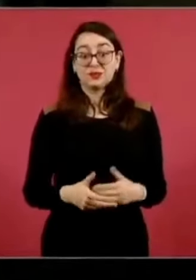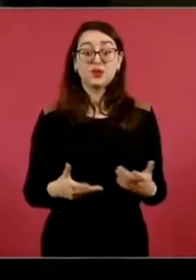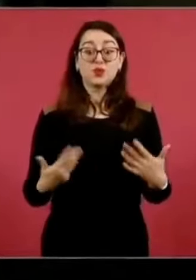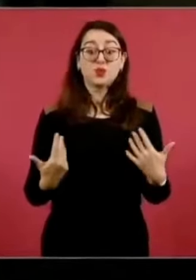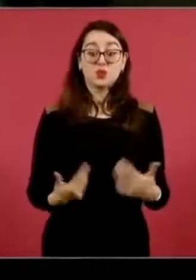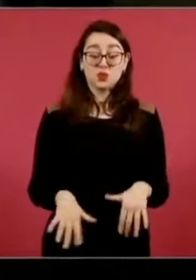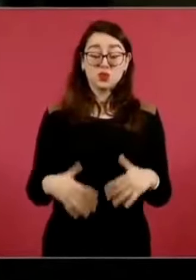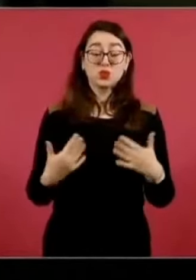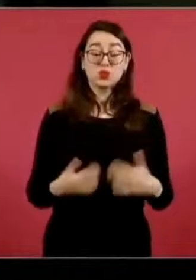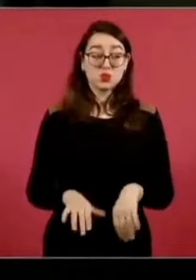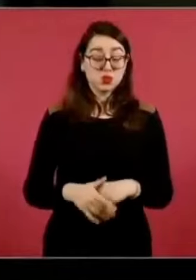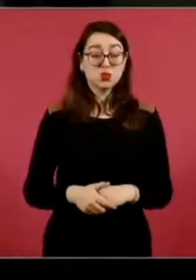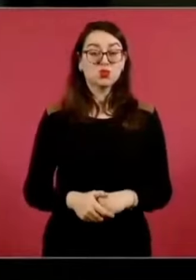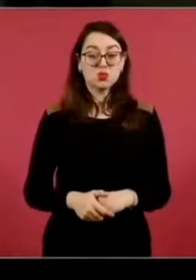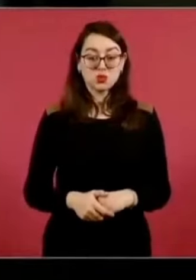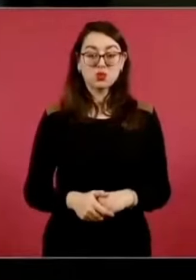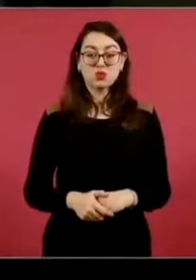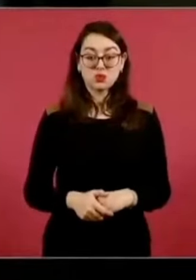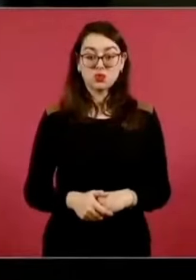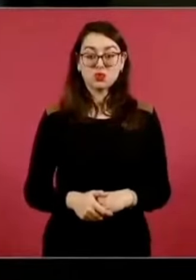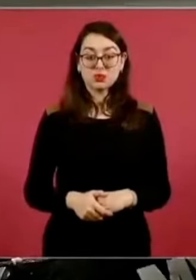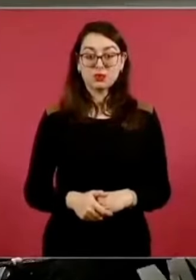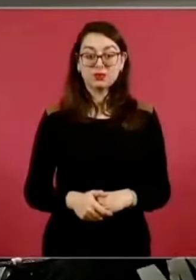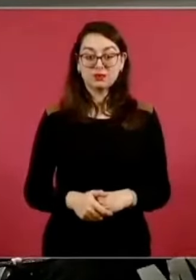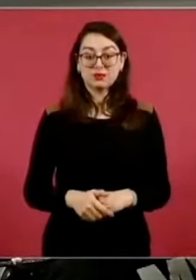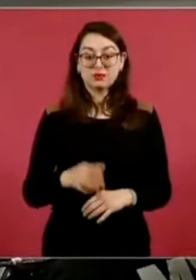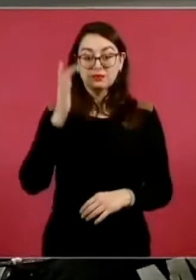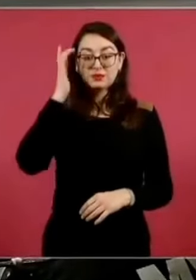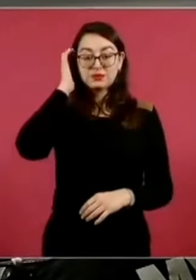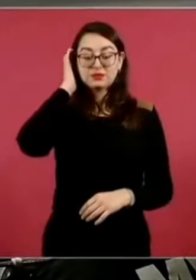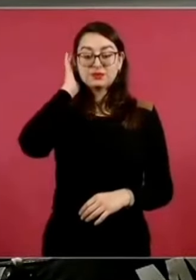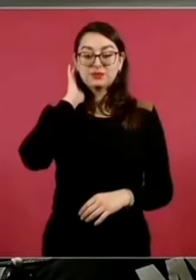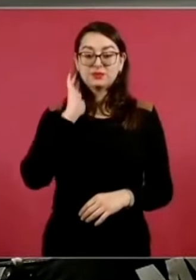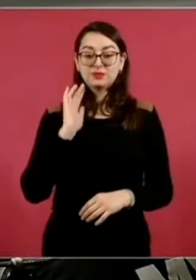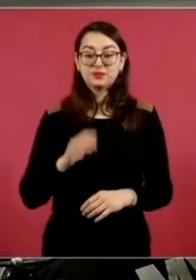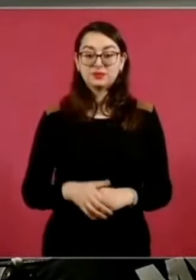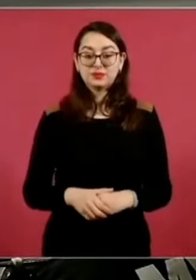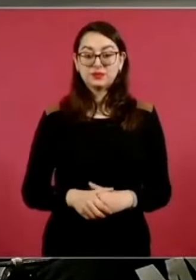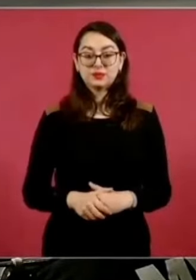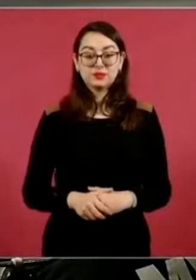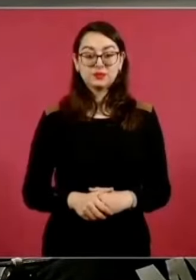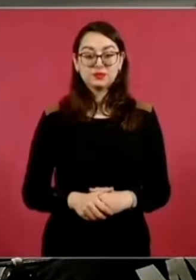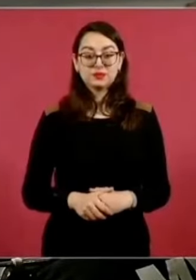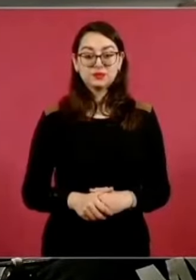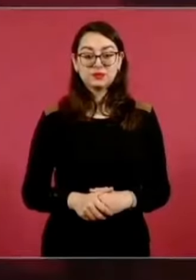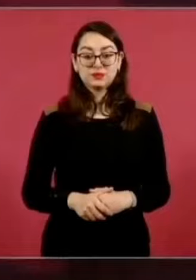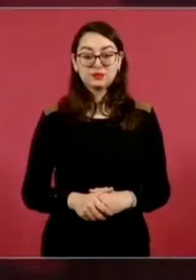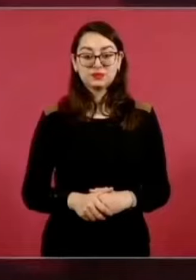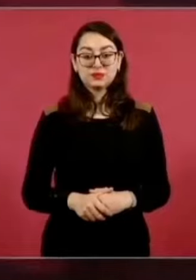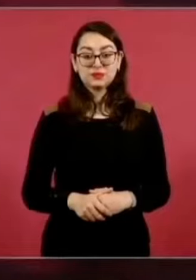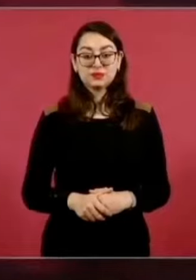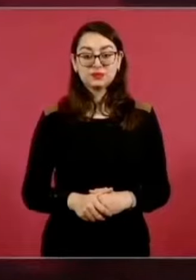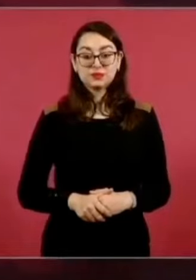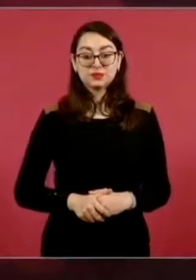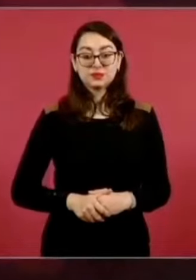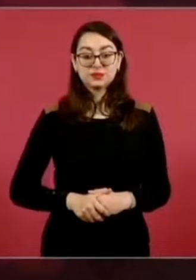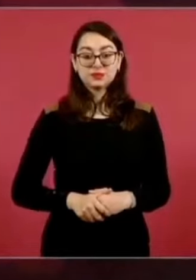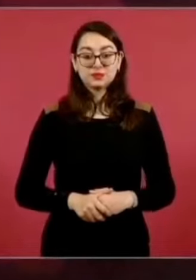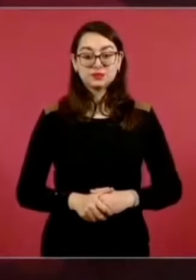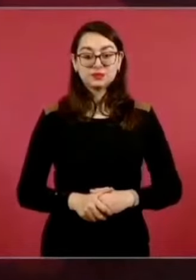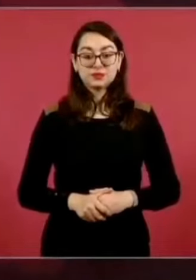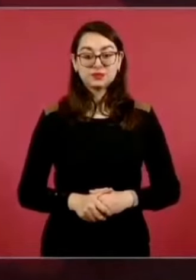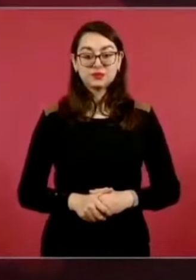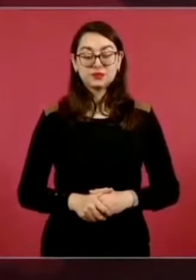libro es historia, es